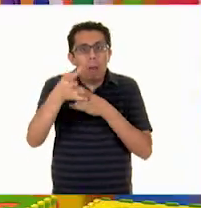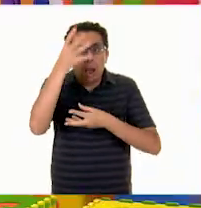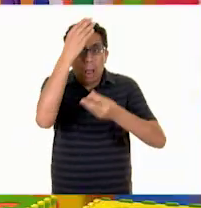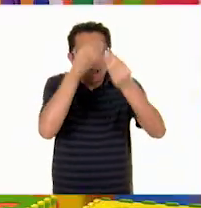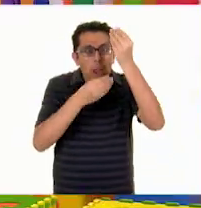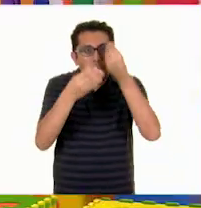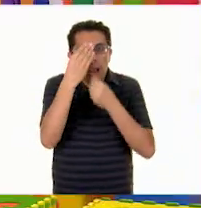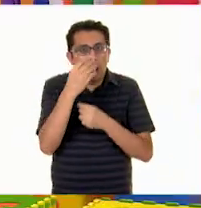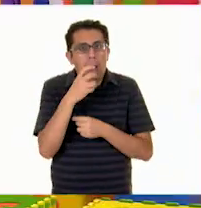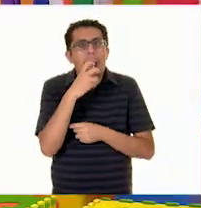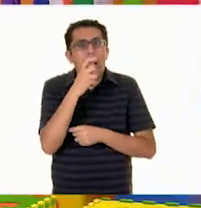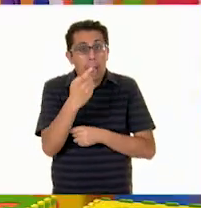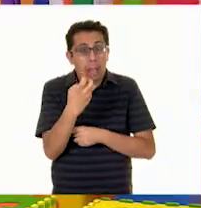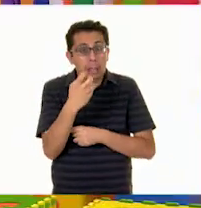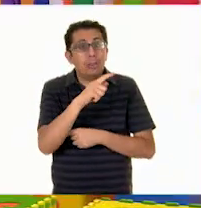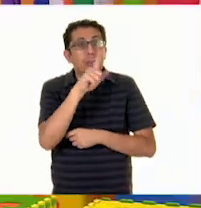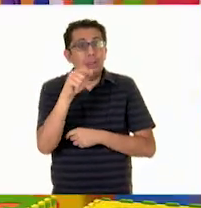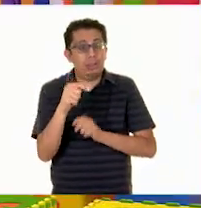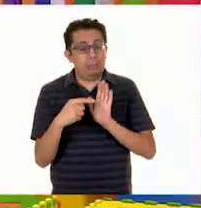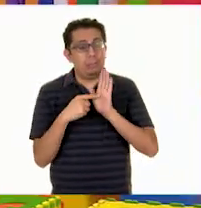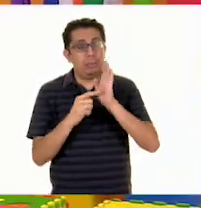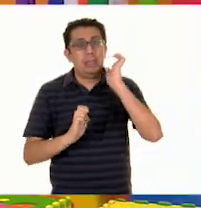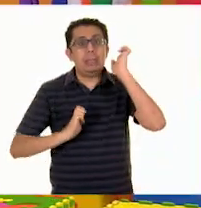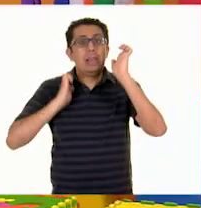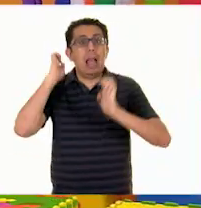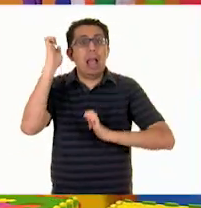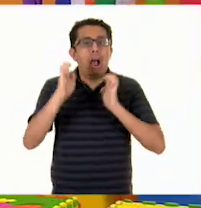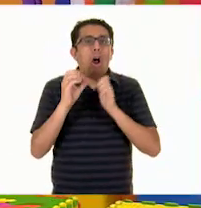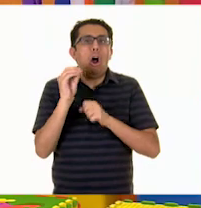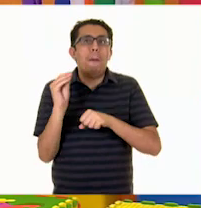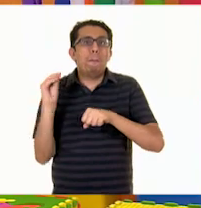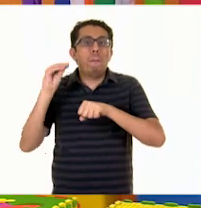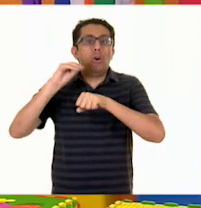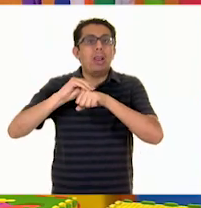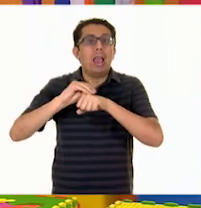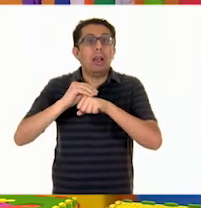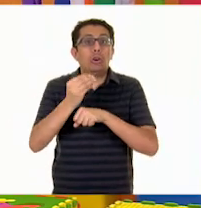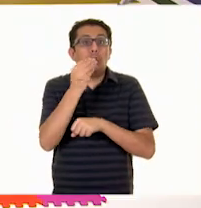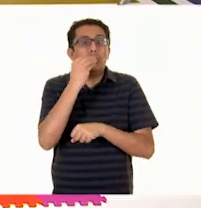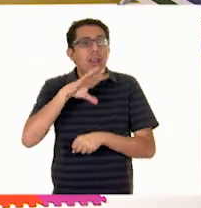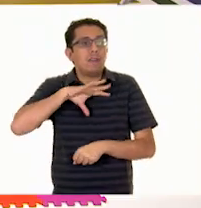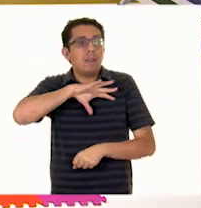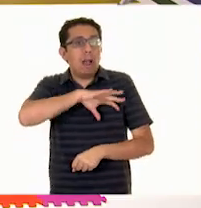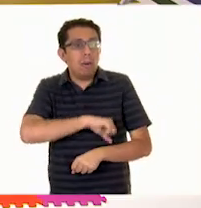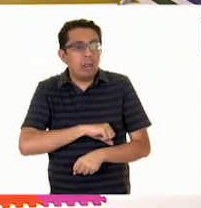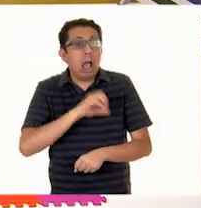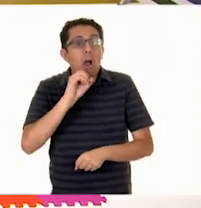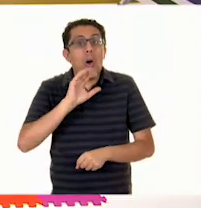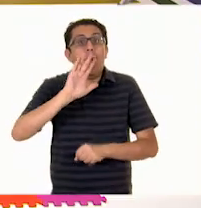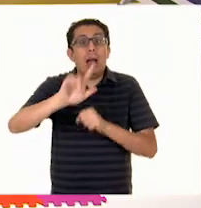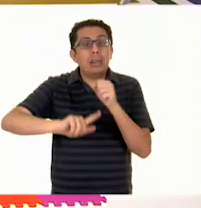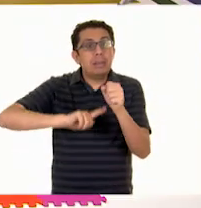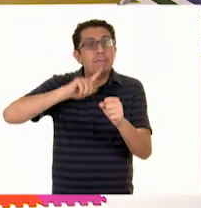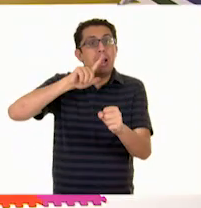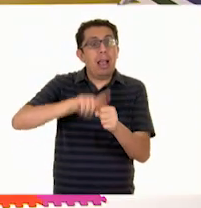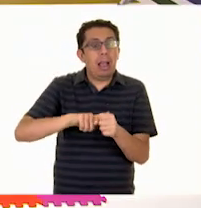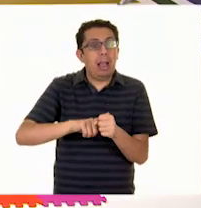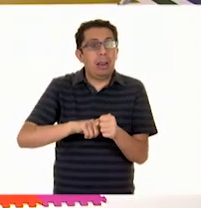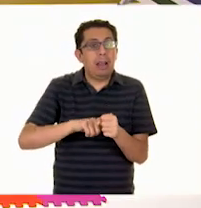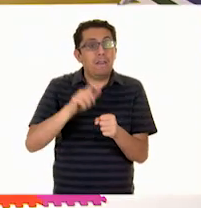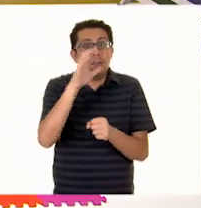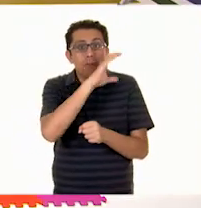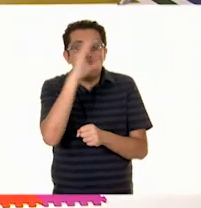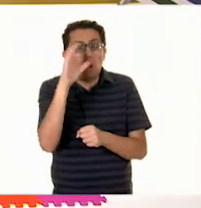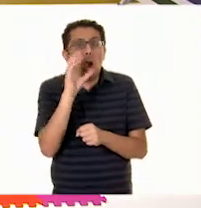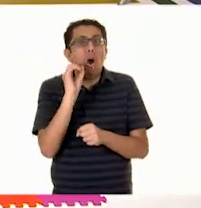y las pueden poner en su exposición, pueden poner su comida favorita. O sus mascotas. Sus mascotas, sí, fotos de sus